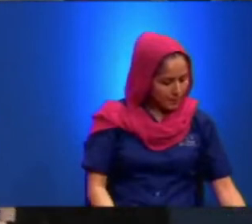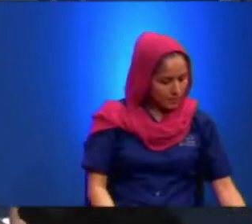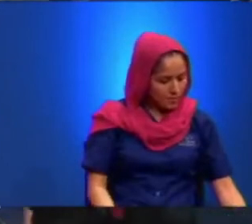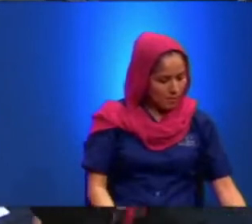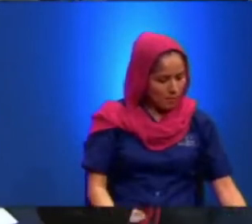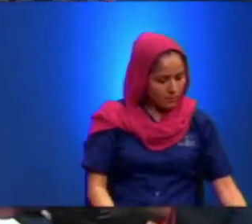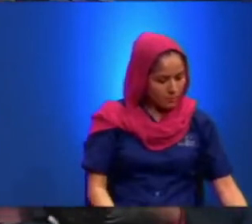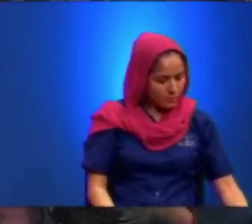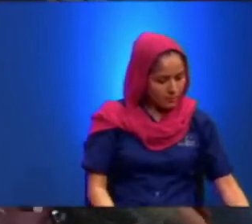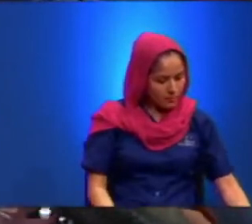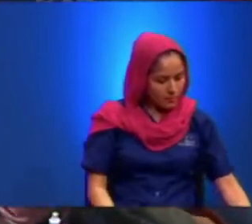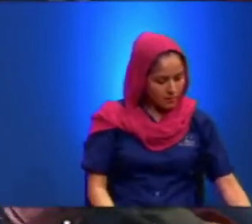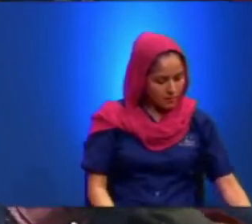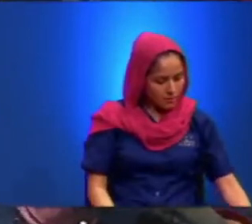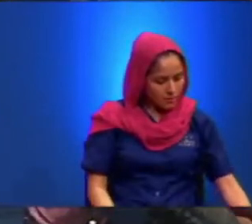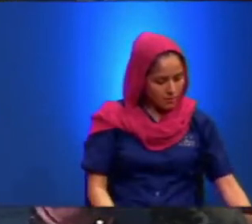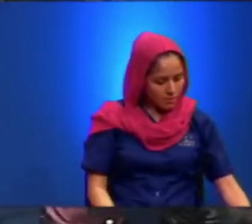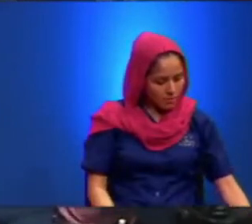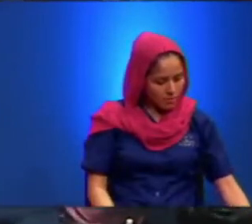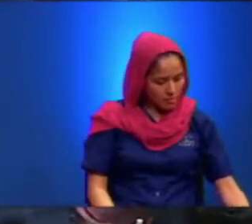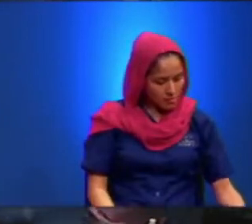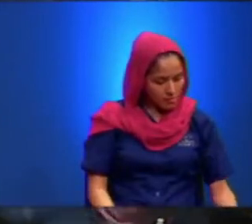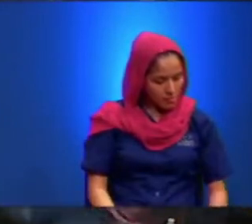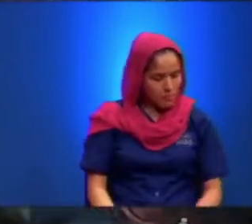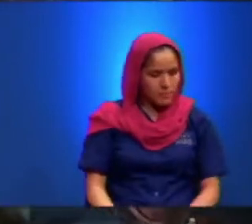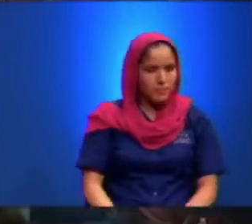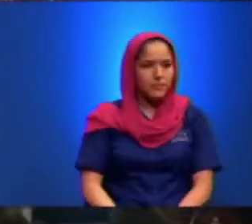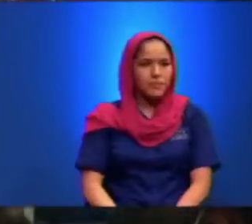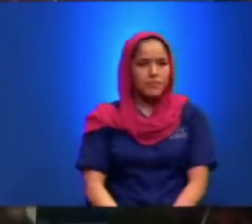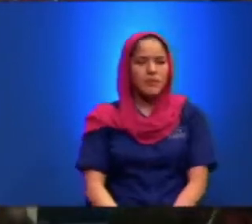Llénanos Señor De Tu Santo Espíritu